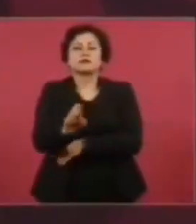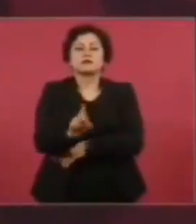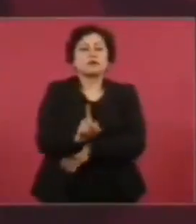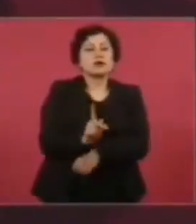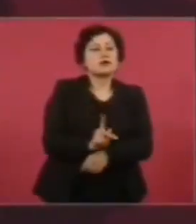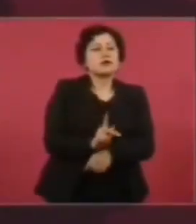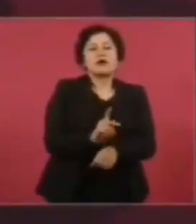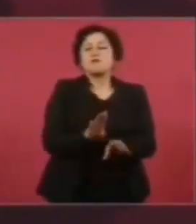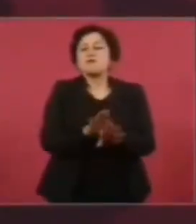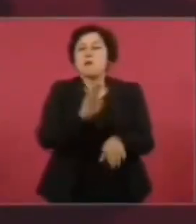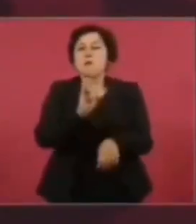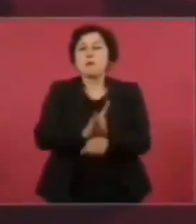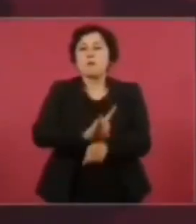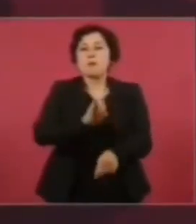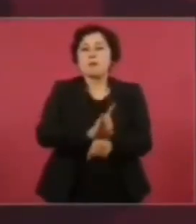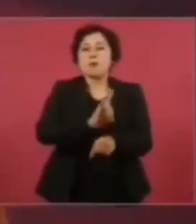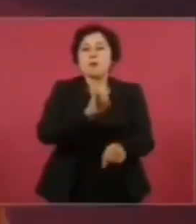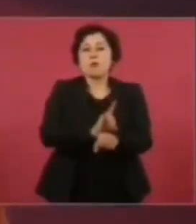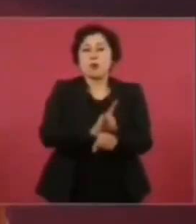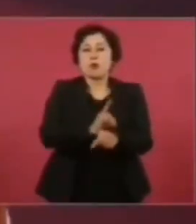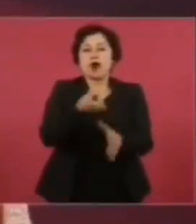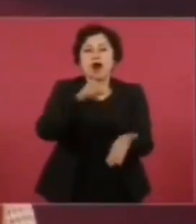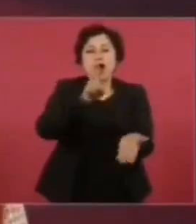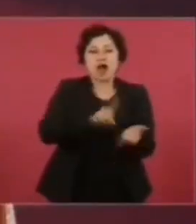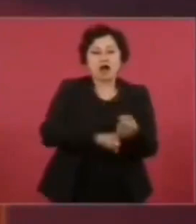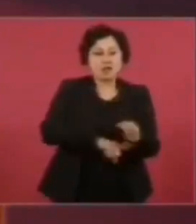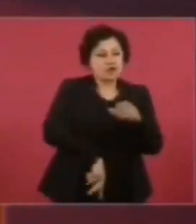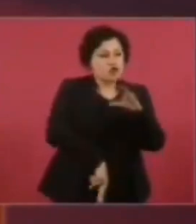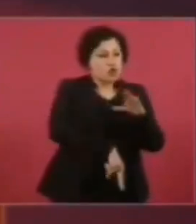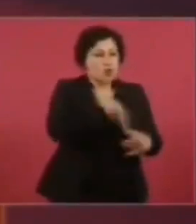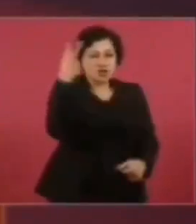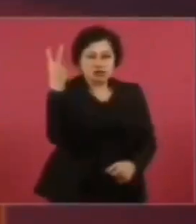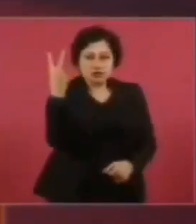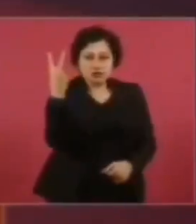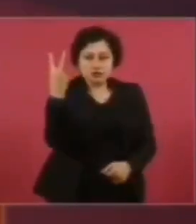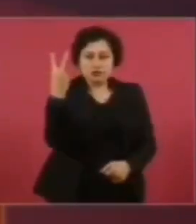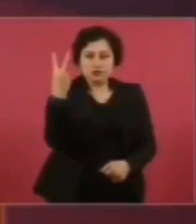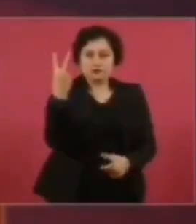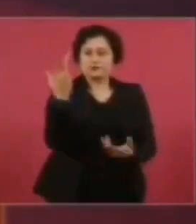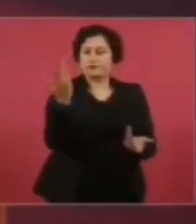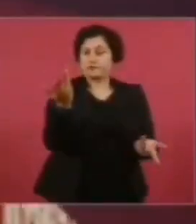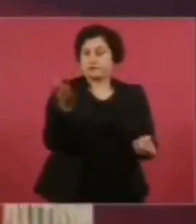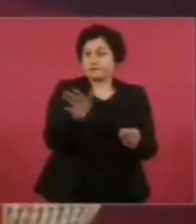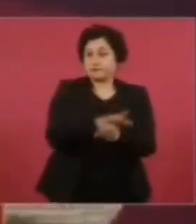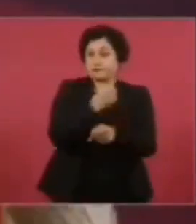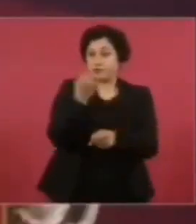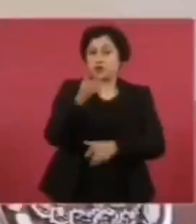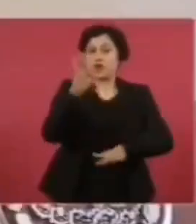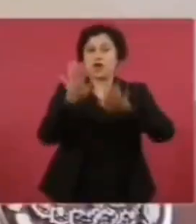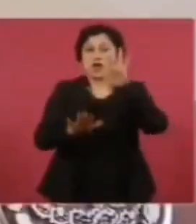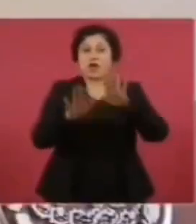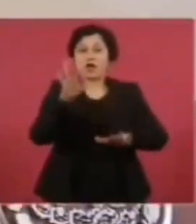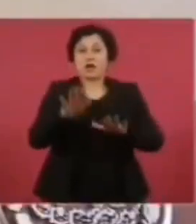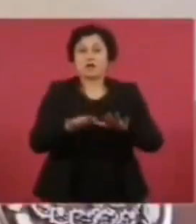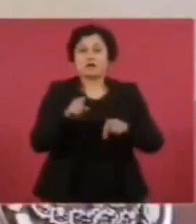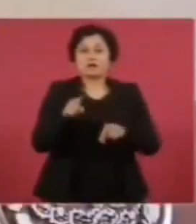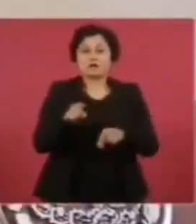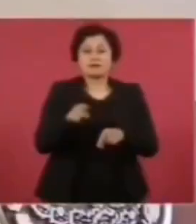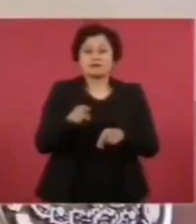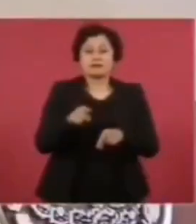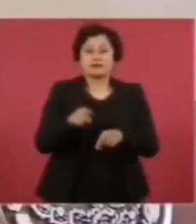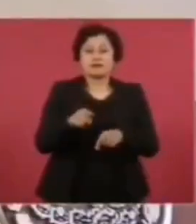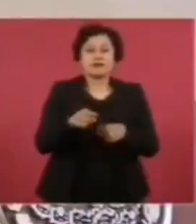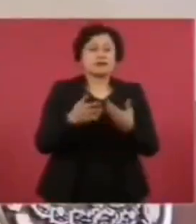adentro, un cascarón con muchos hoyos, y que en una parte tuvieras necesidad de una placa